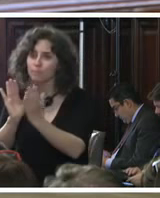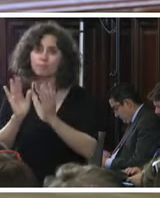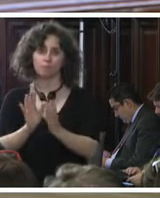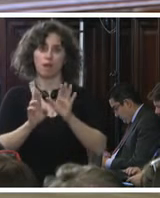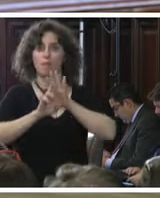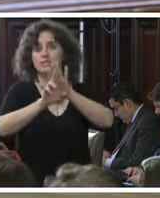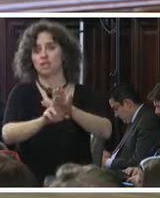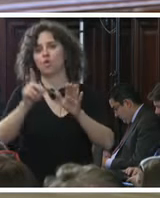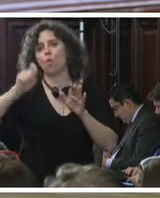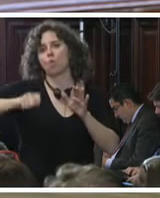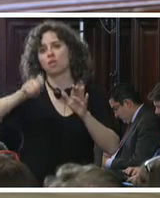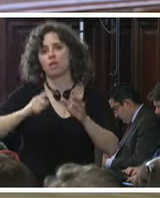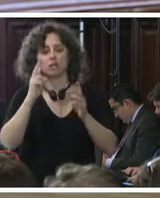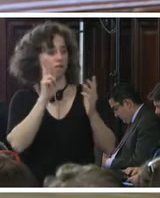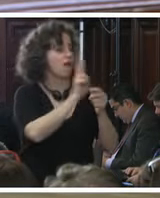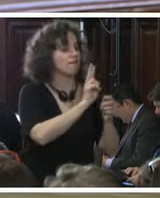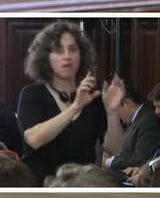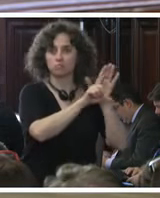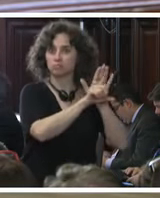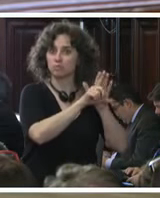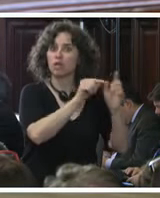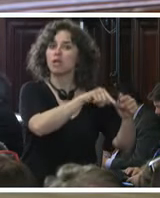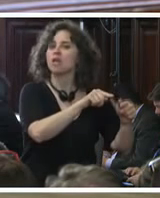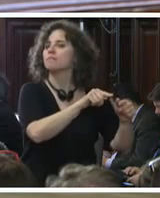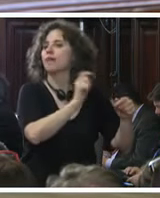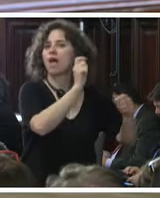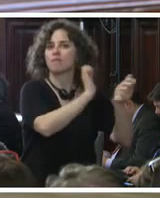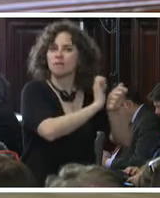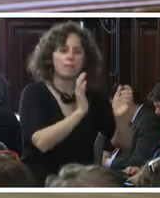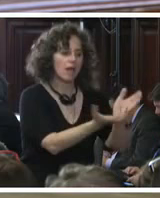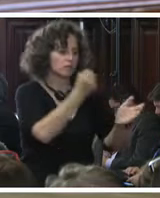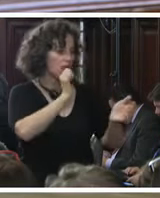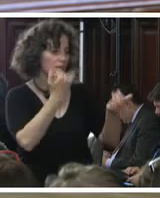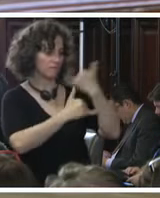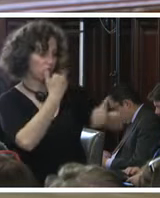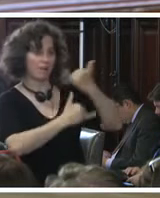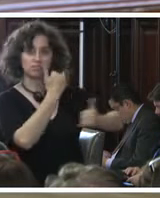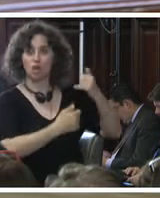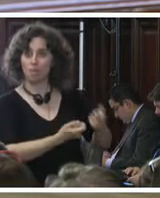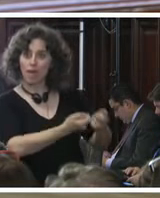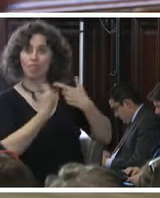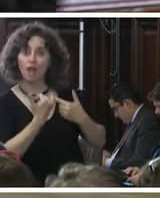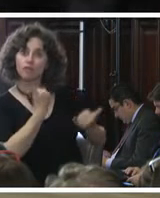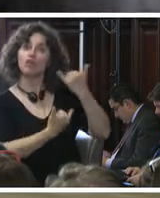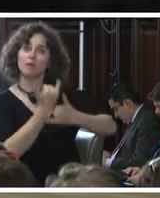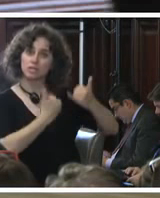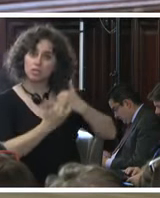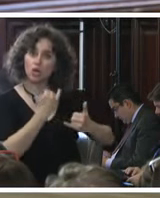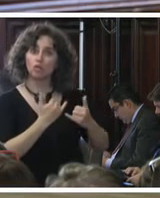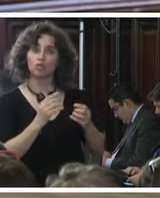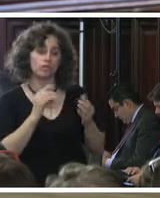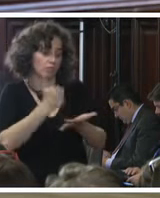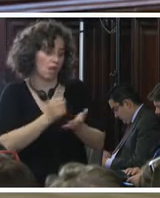jurídica de que se ha ido a ver a los detenidos para extraer más información que puedan brindarnos para darnos luz donde se encuentran nuestros